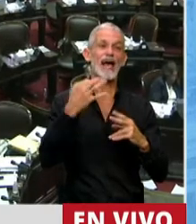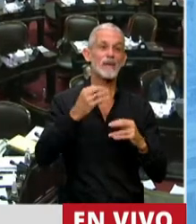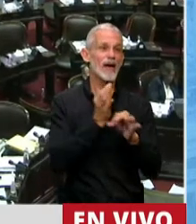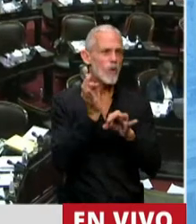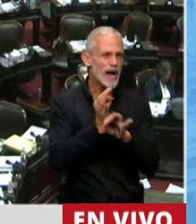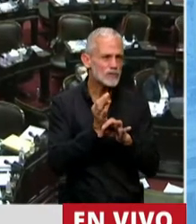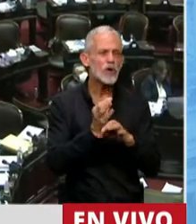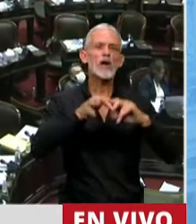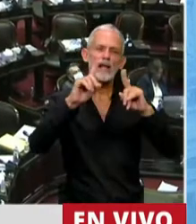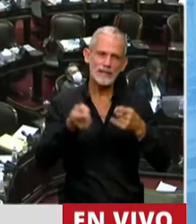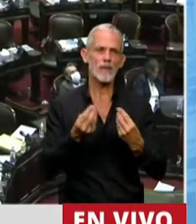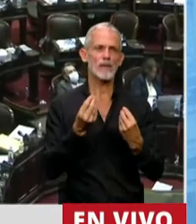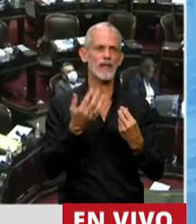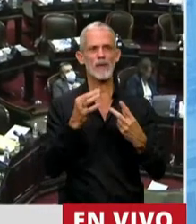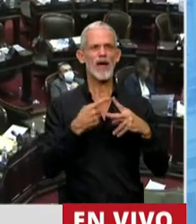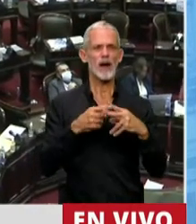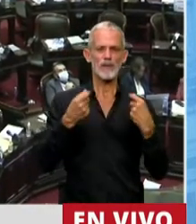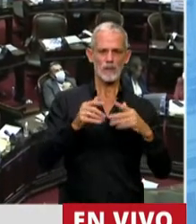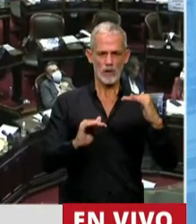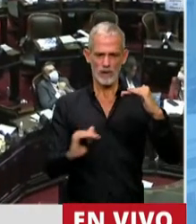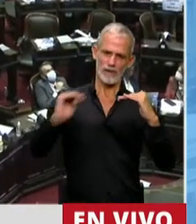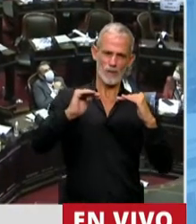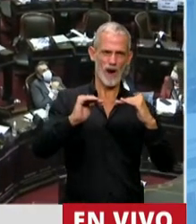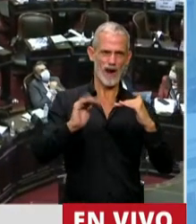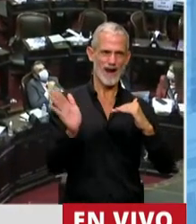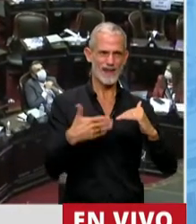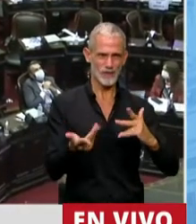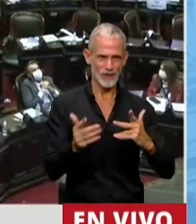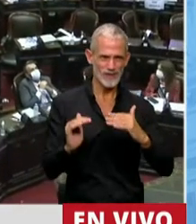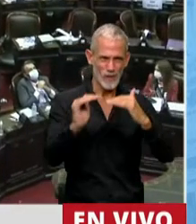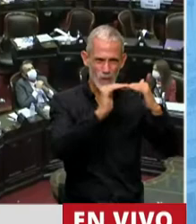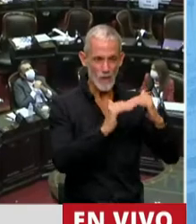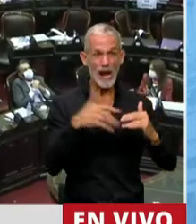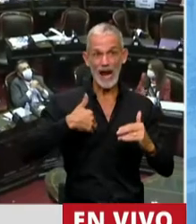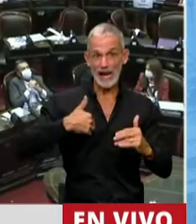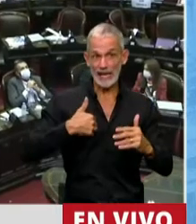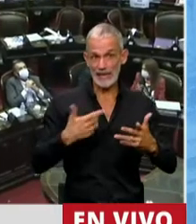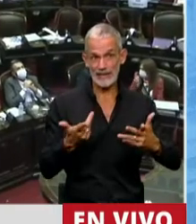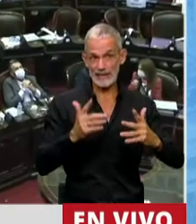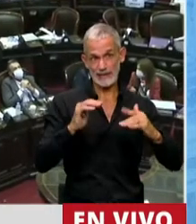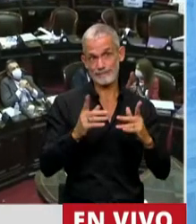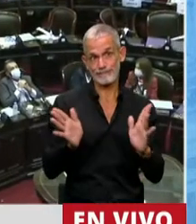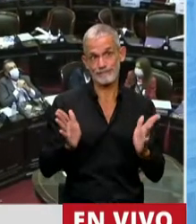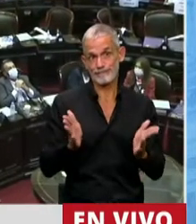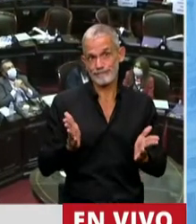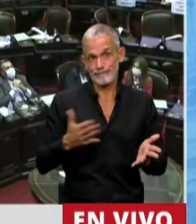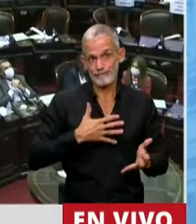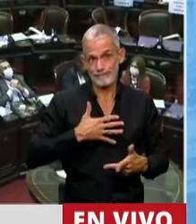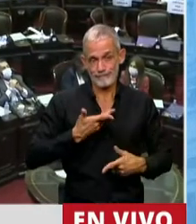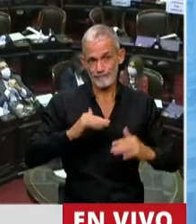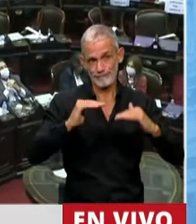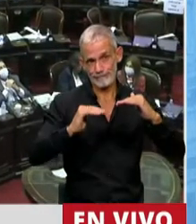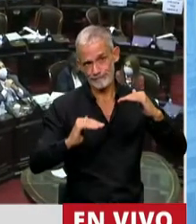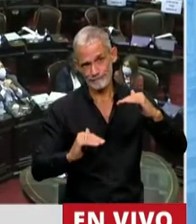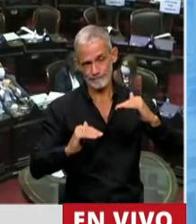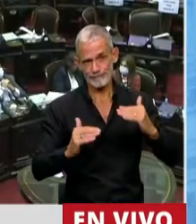educación también sigan siendo una herramienta de igualación, que cada vez en la Argentina desafortunadamente lo son menos,